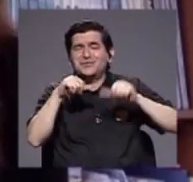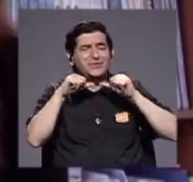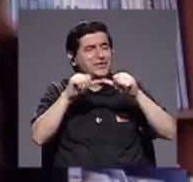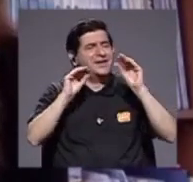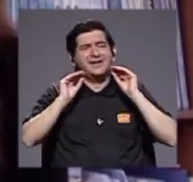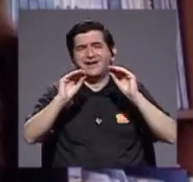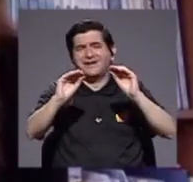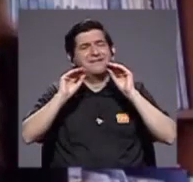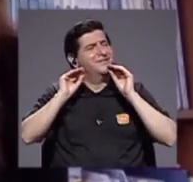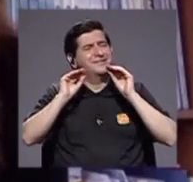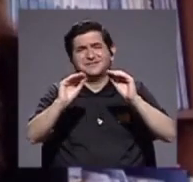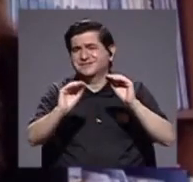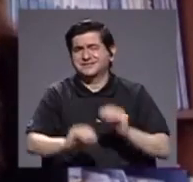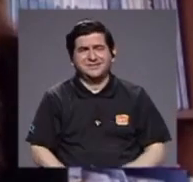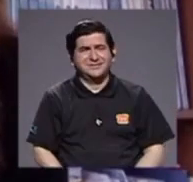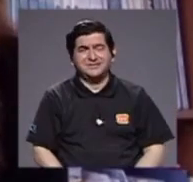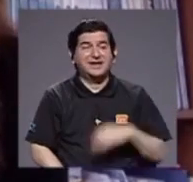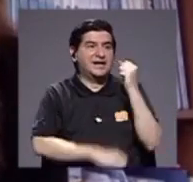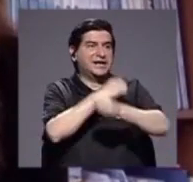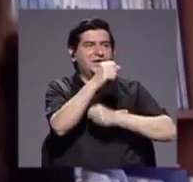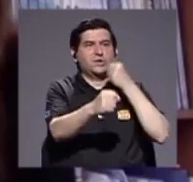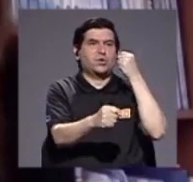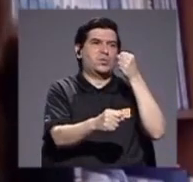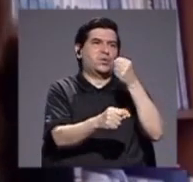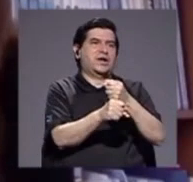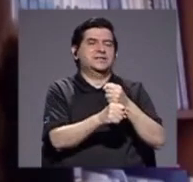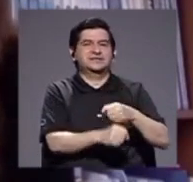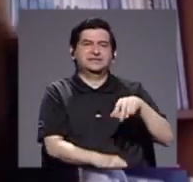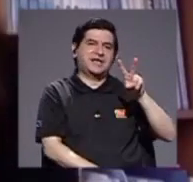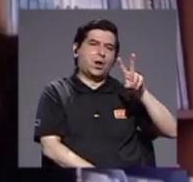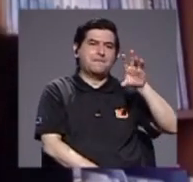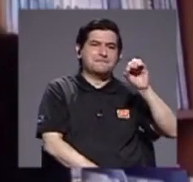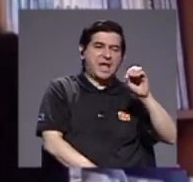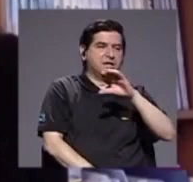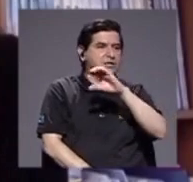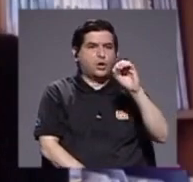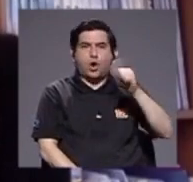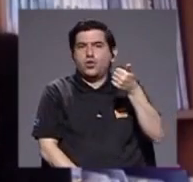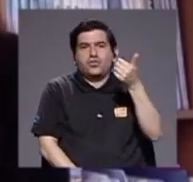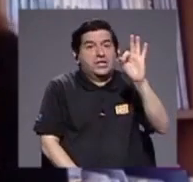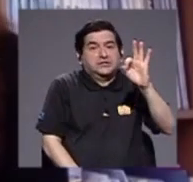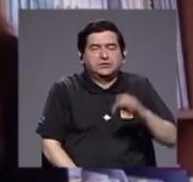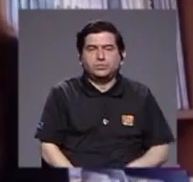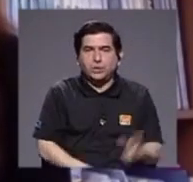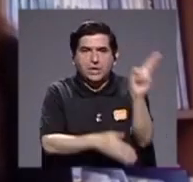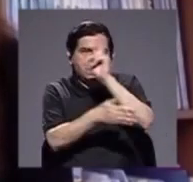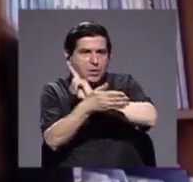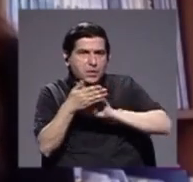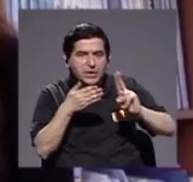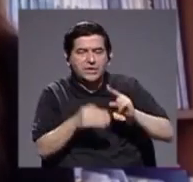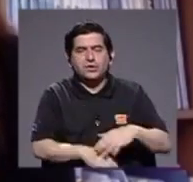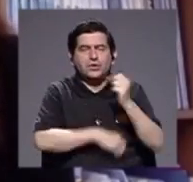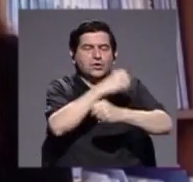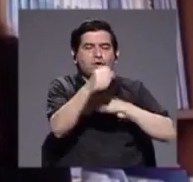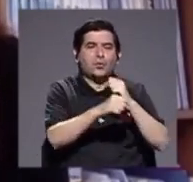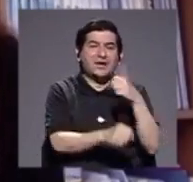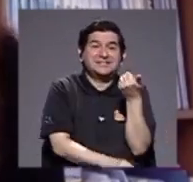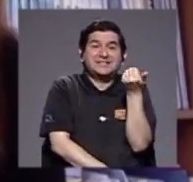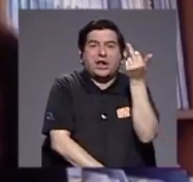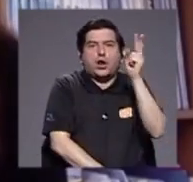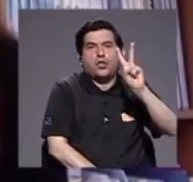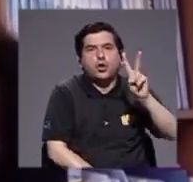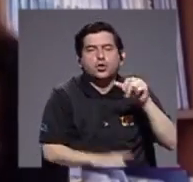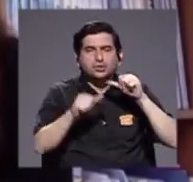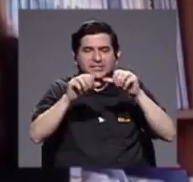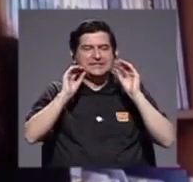enseñando como en el siglo 20 ni el 19 y en las universidades como en el siglo 12 porque